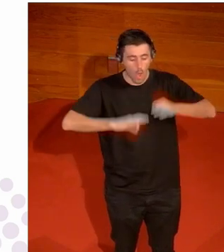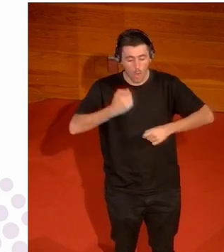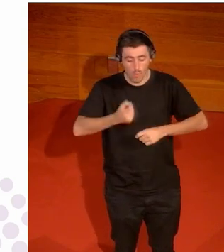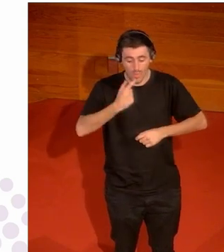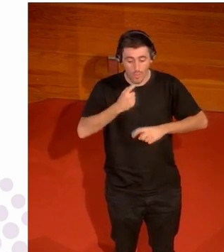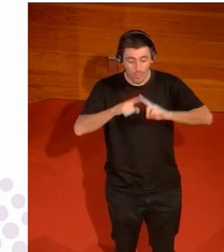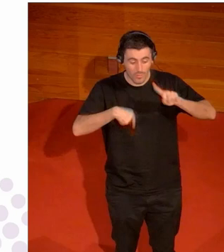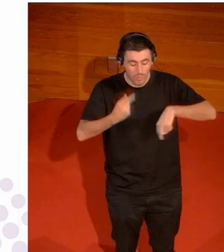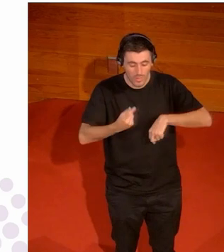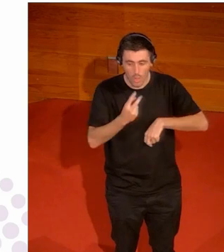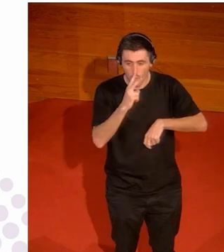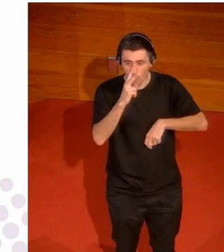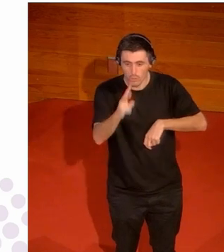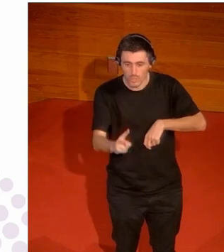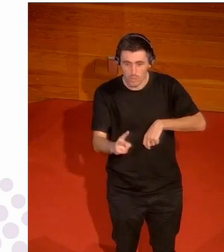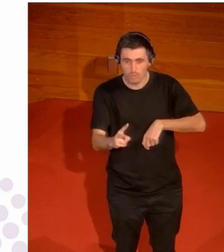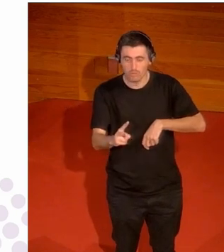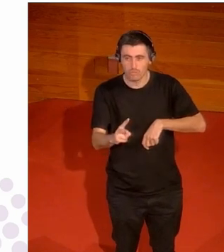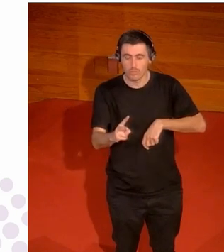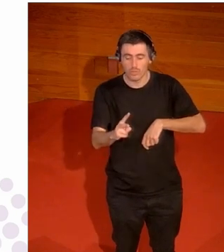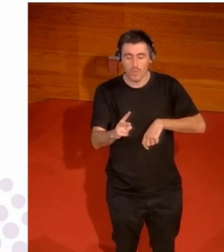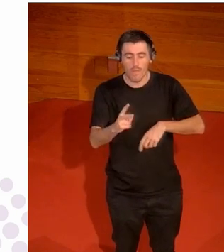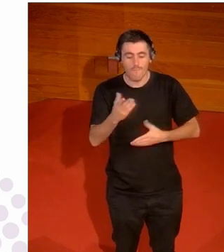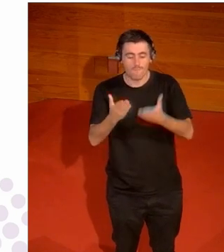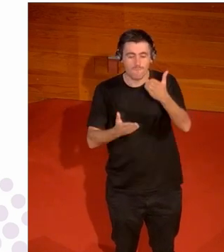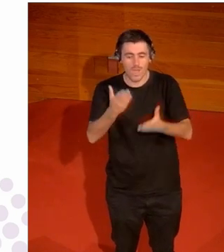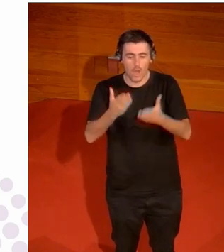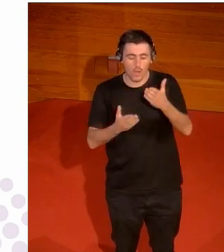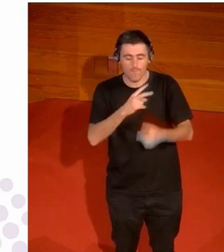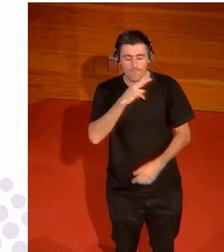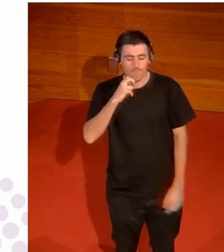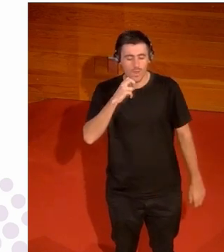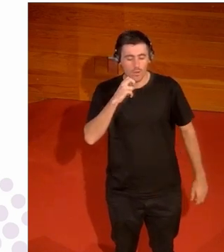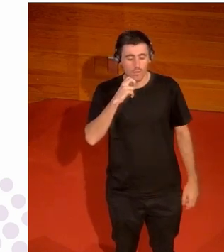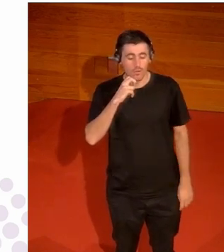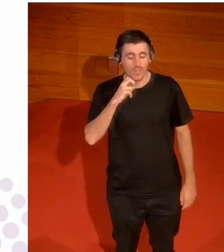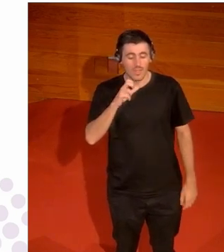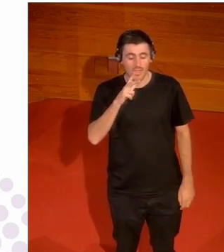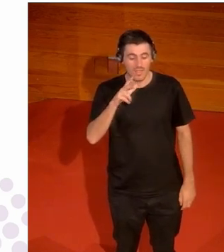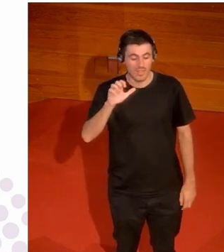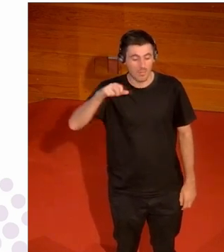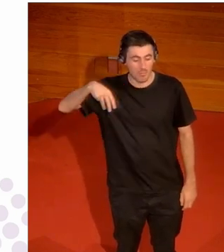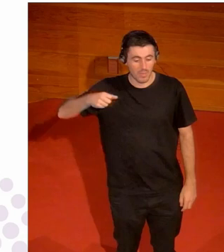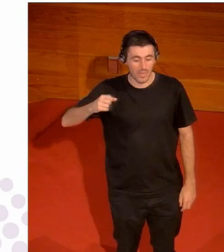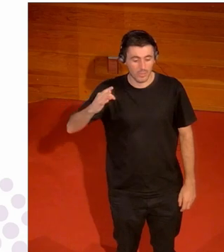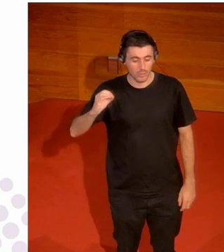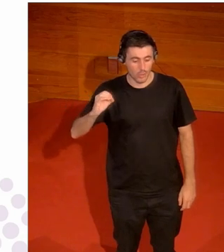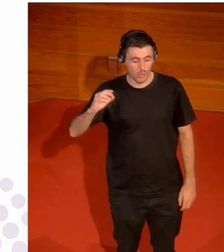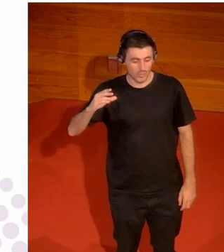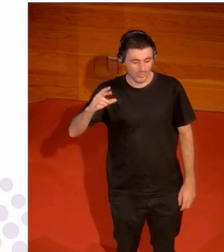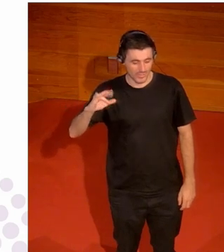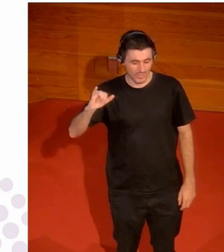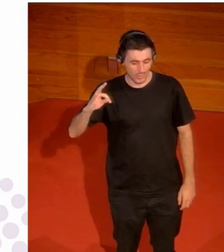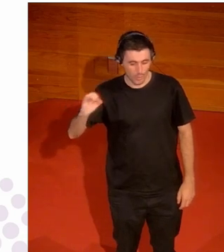años de valores hematocritos con menos de 10 nanomoles de testosterona por litro de sangre durante los dos últimos años antes